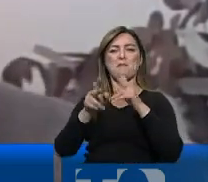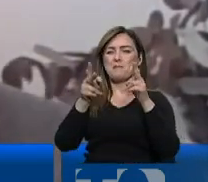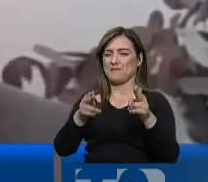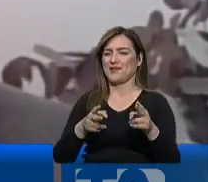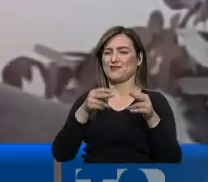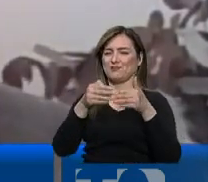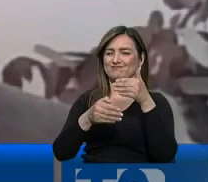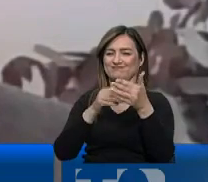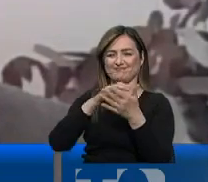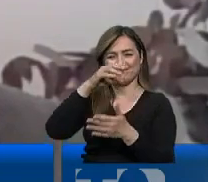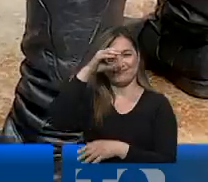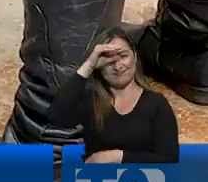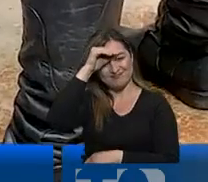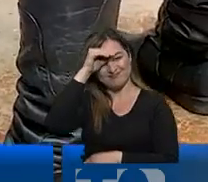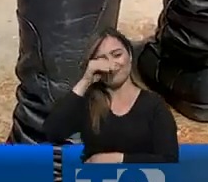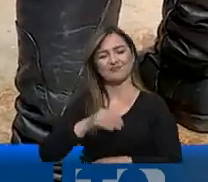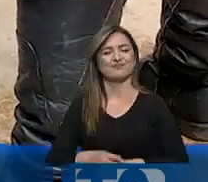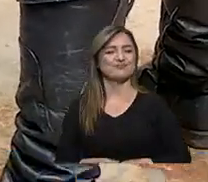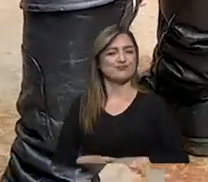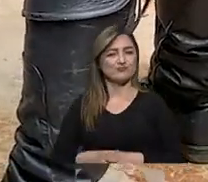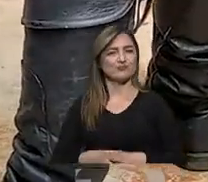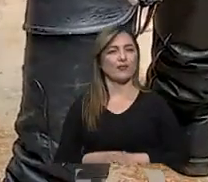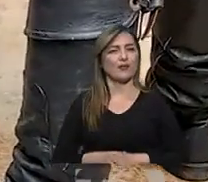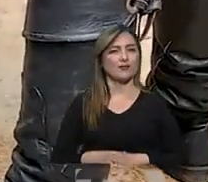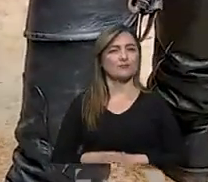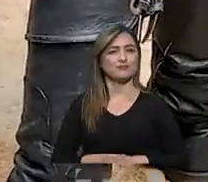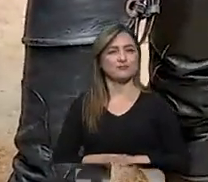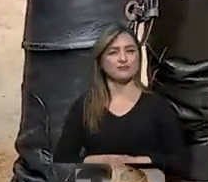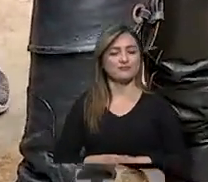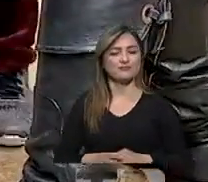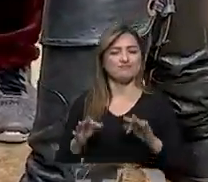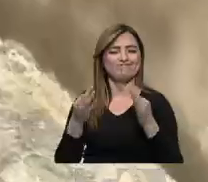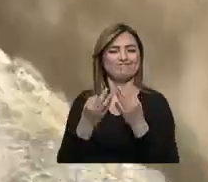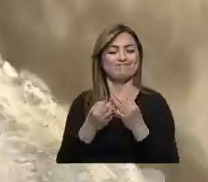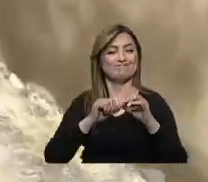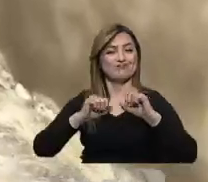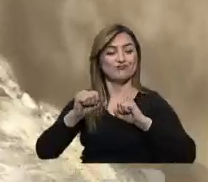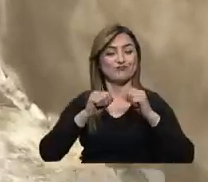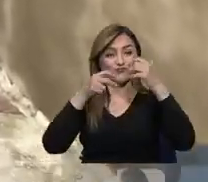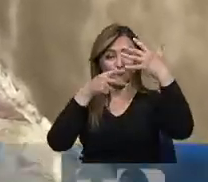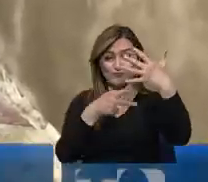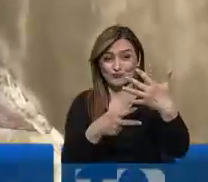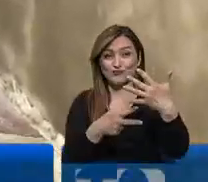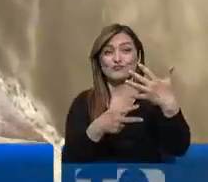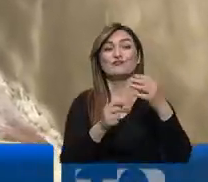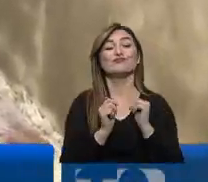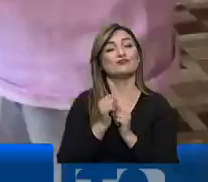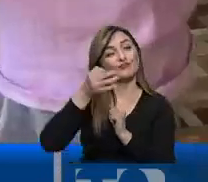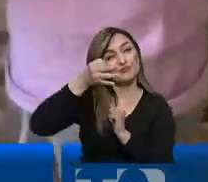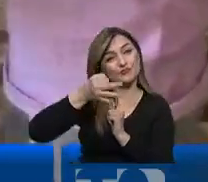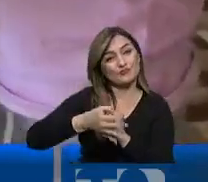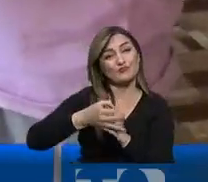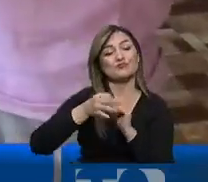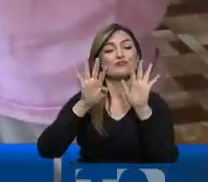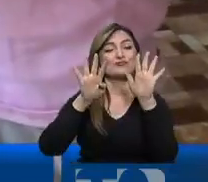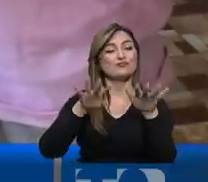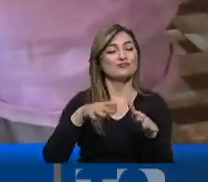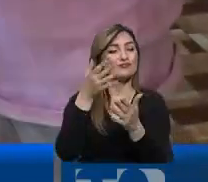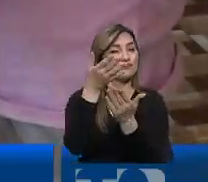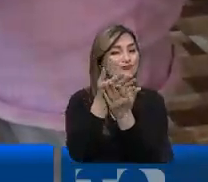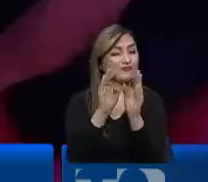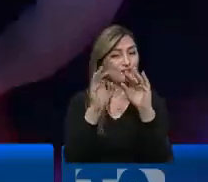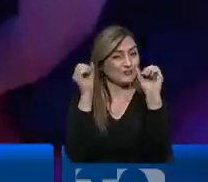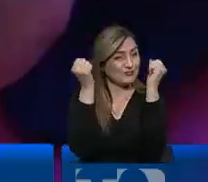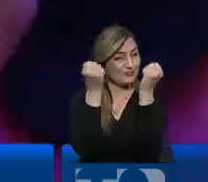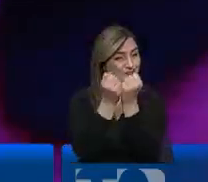efectivamente a ser padres. Son al menos siete pasos los que las familias interesadas en adoptar deberán cumplir en los nueve meses planteados